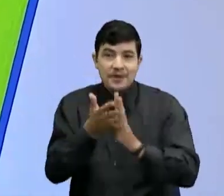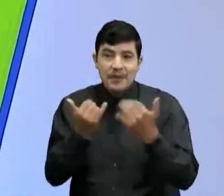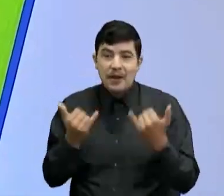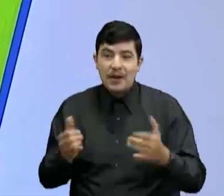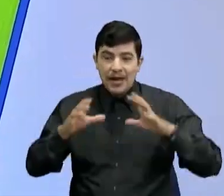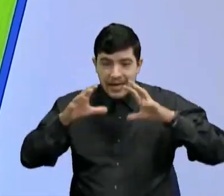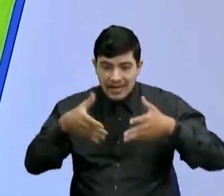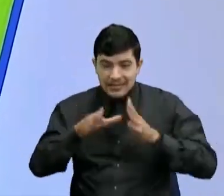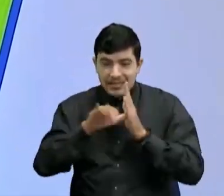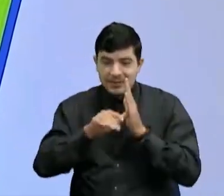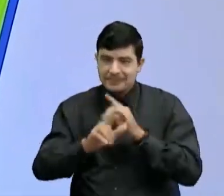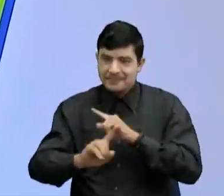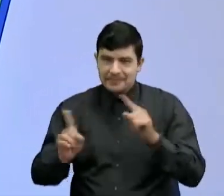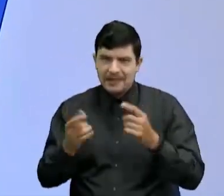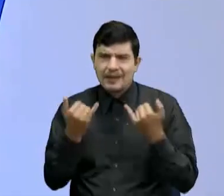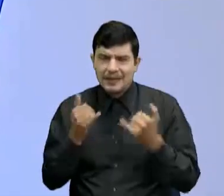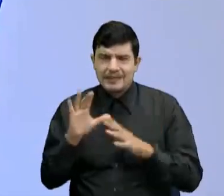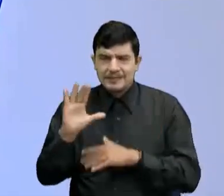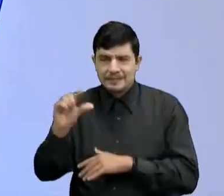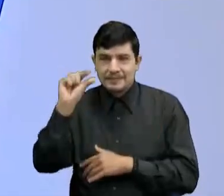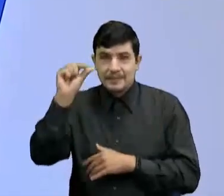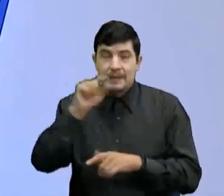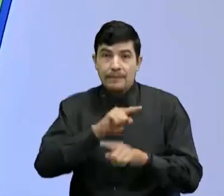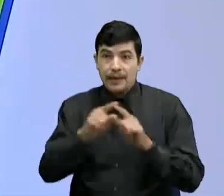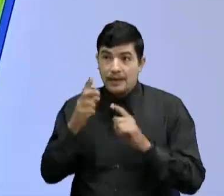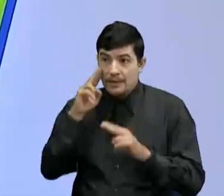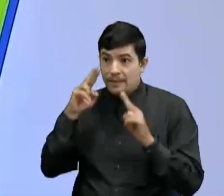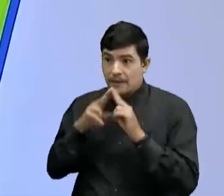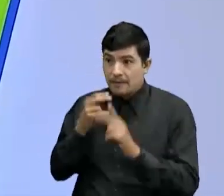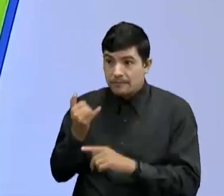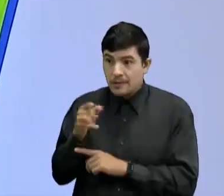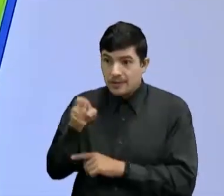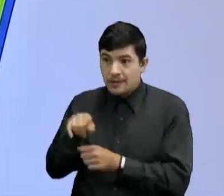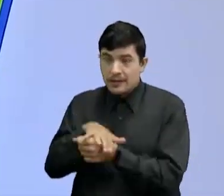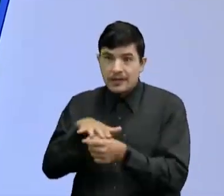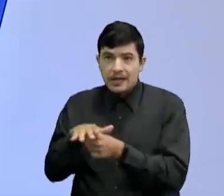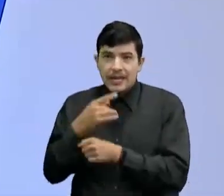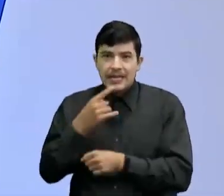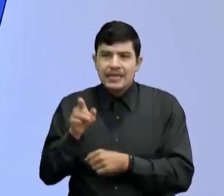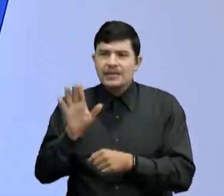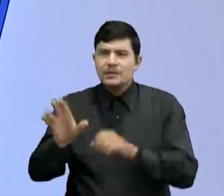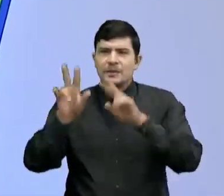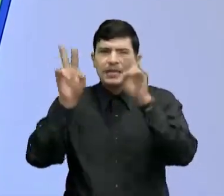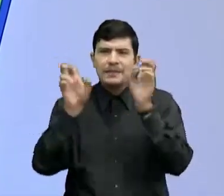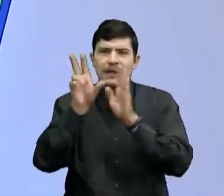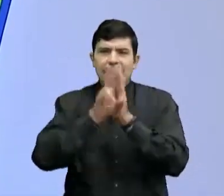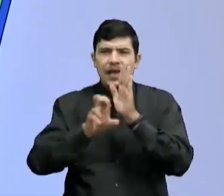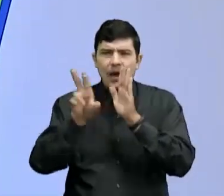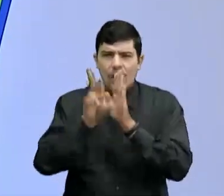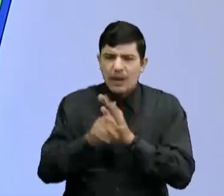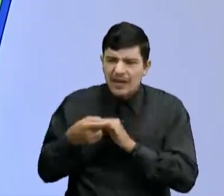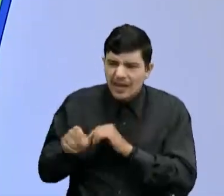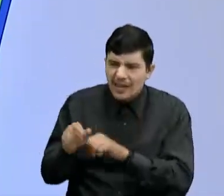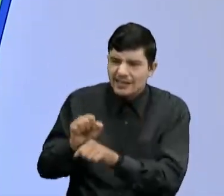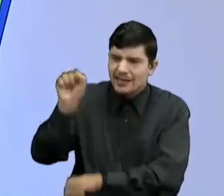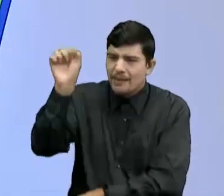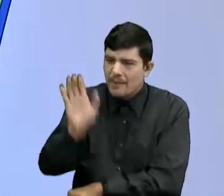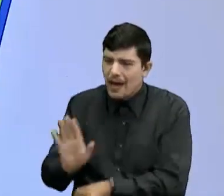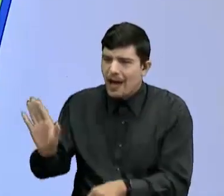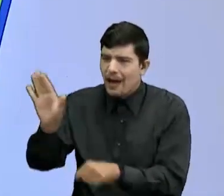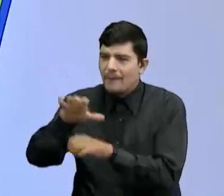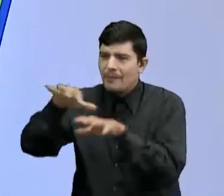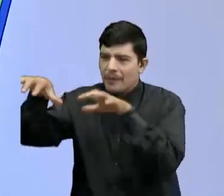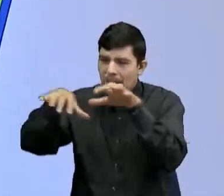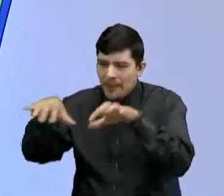nuestra clase de ciencias sociales Allí lo que veíamos era la parte teórica De lo que son los mapas Que clases de